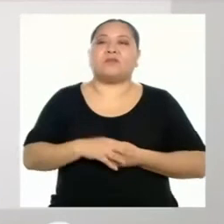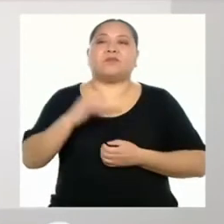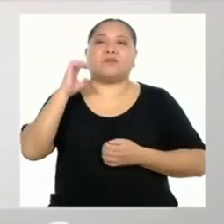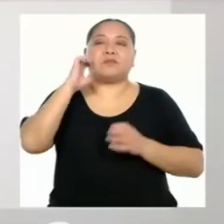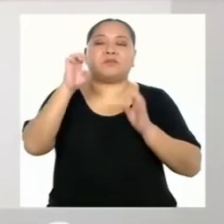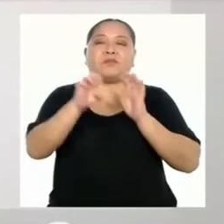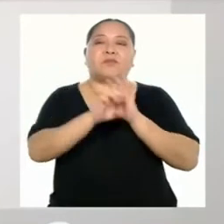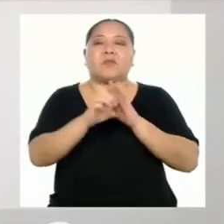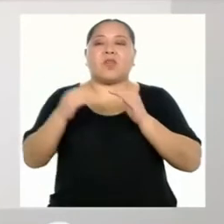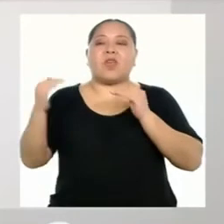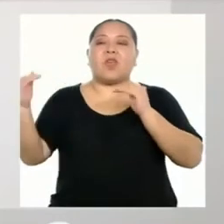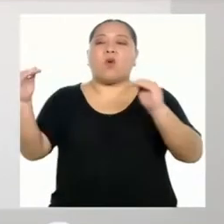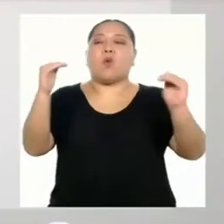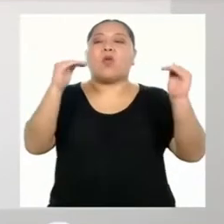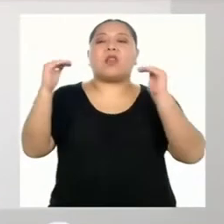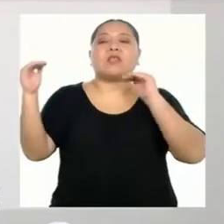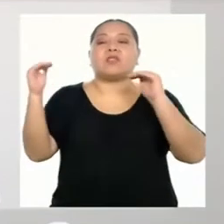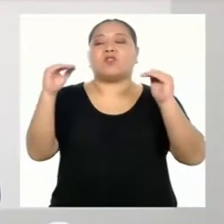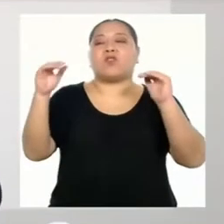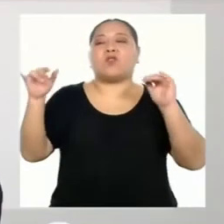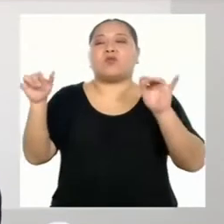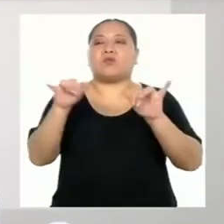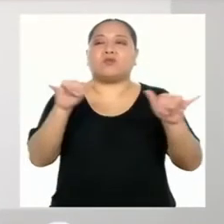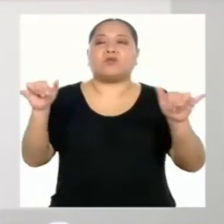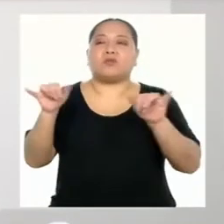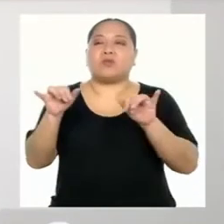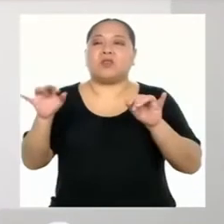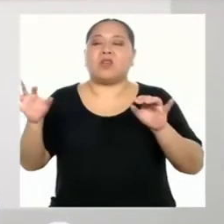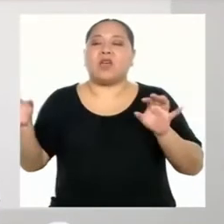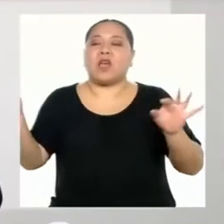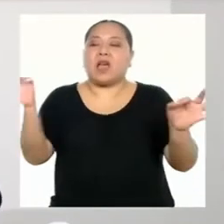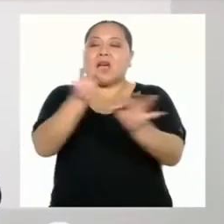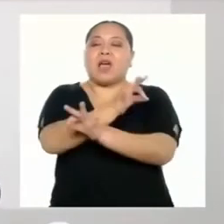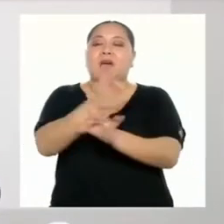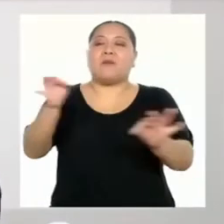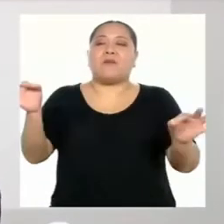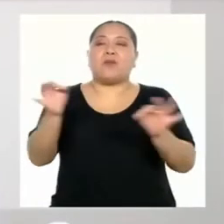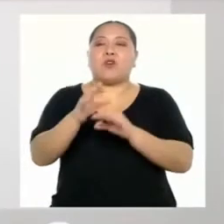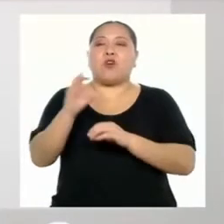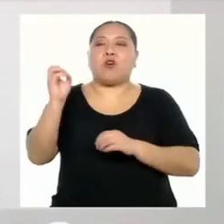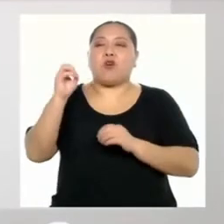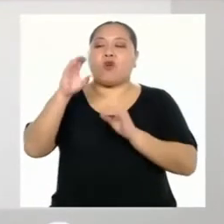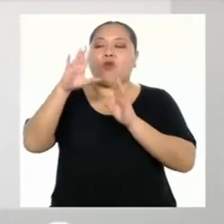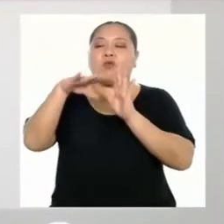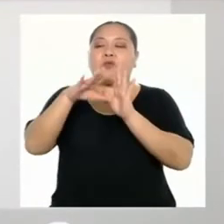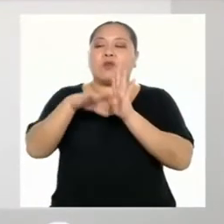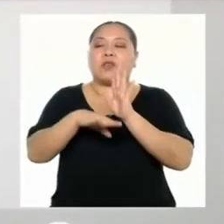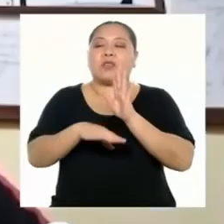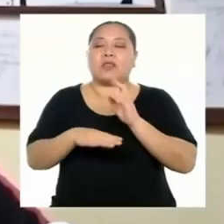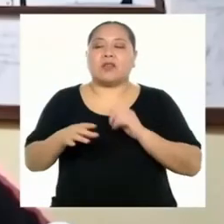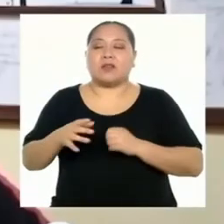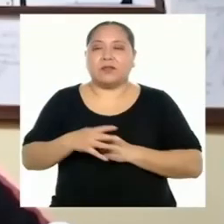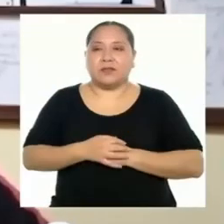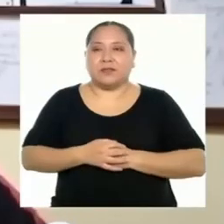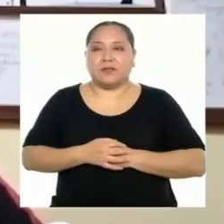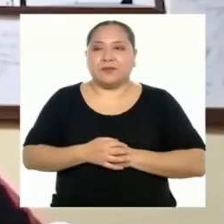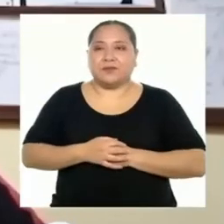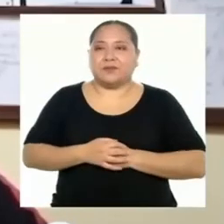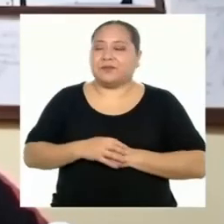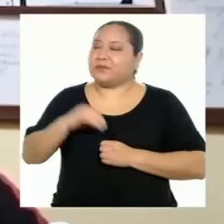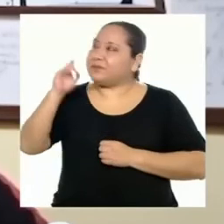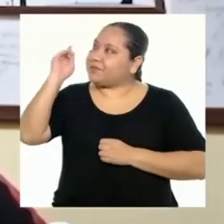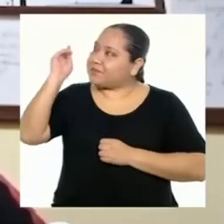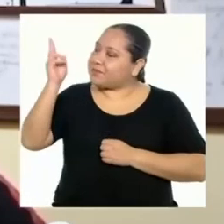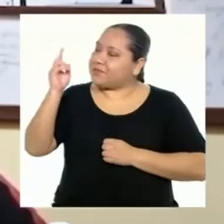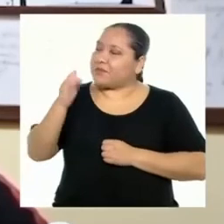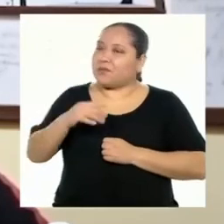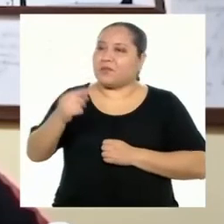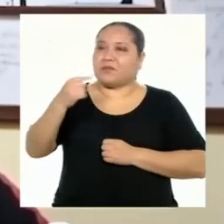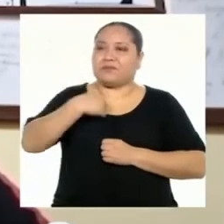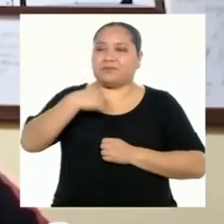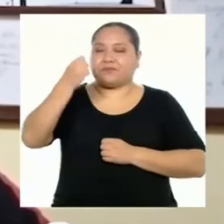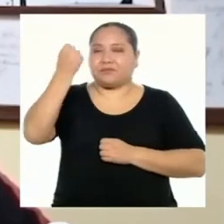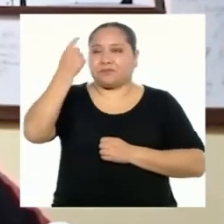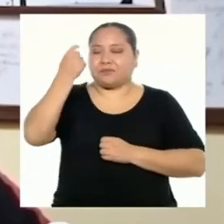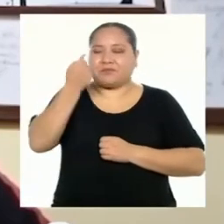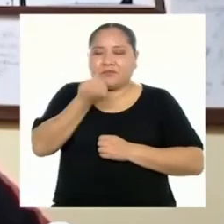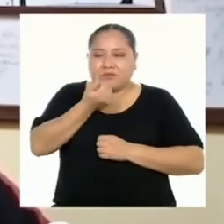anteriores. Como el método de igualación, de sustitución o de reducción. Profesora,